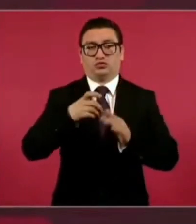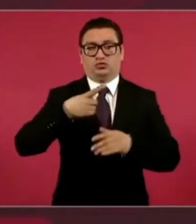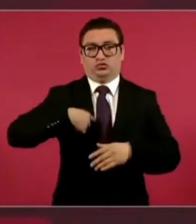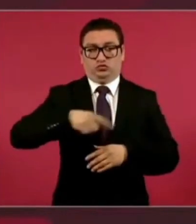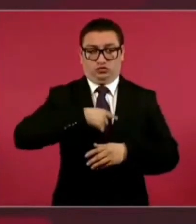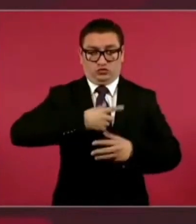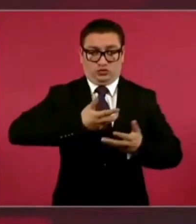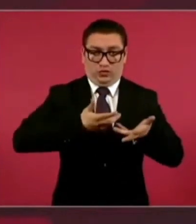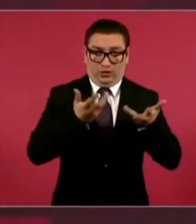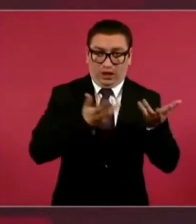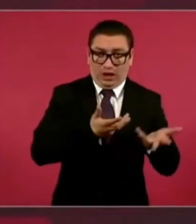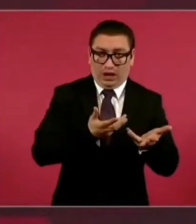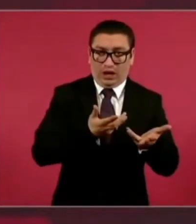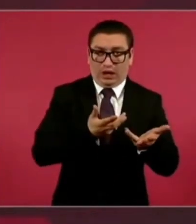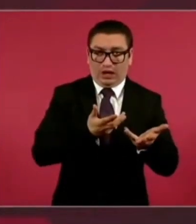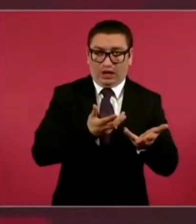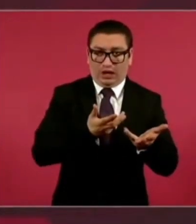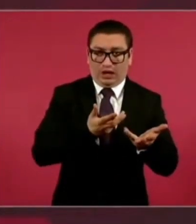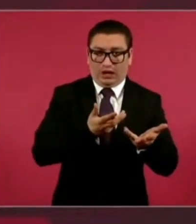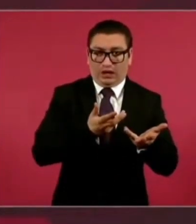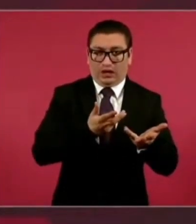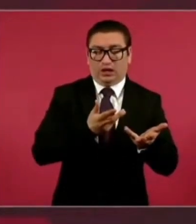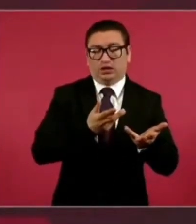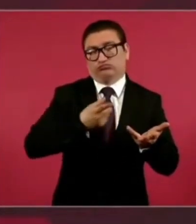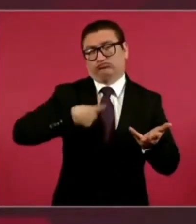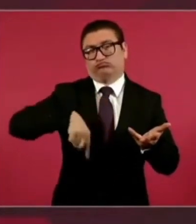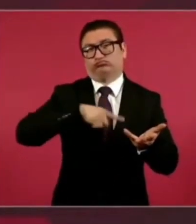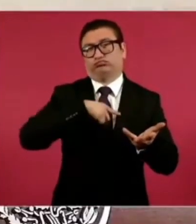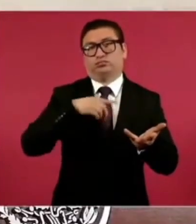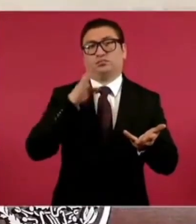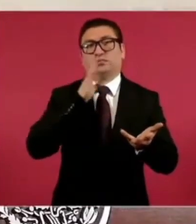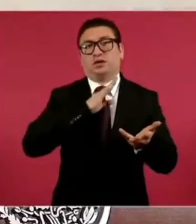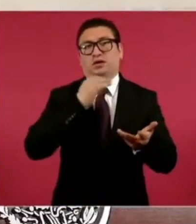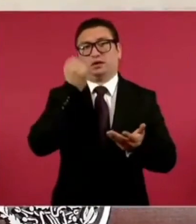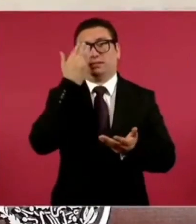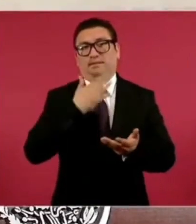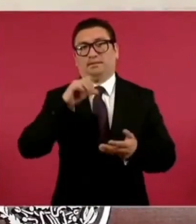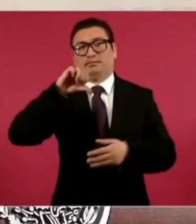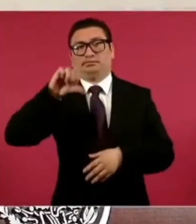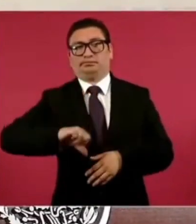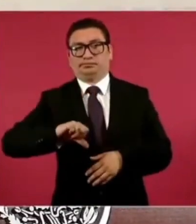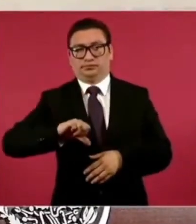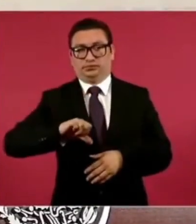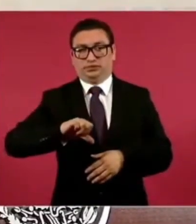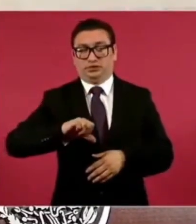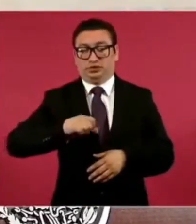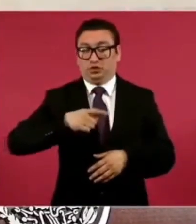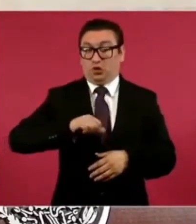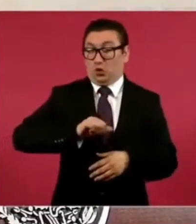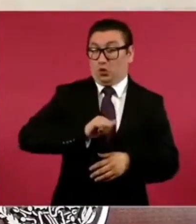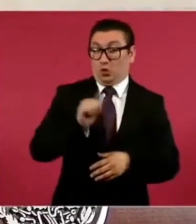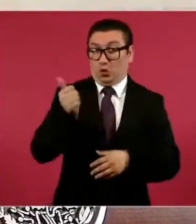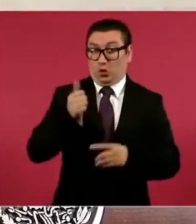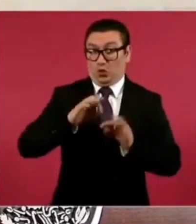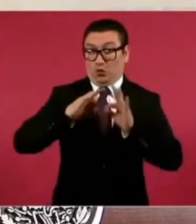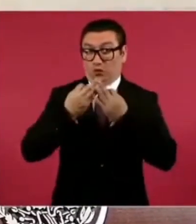perdemos, y si no la ensartamos